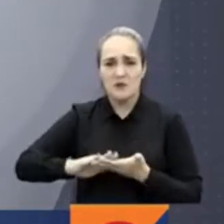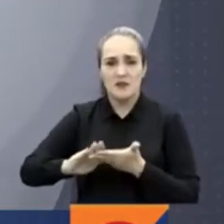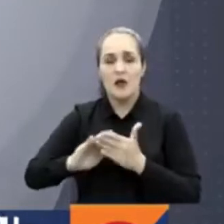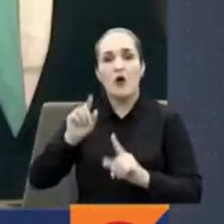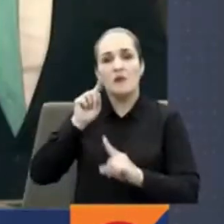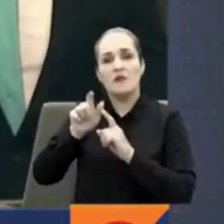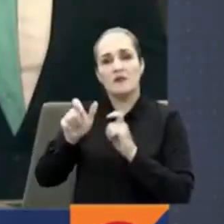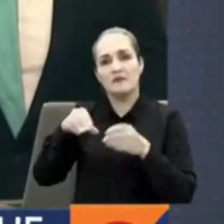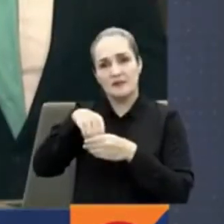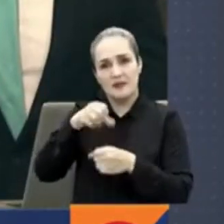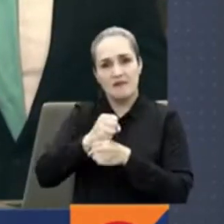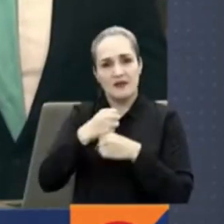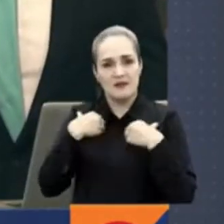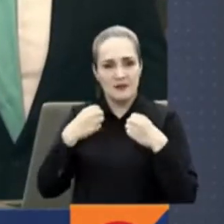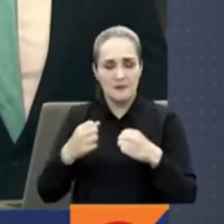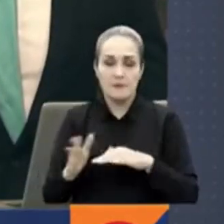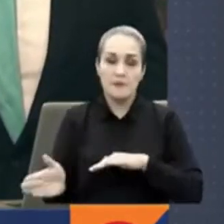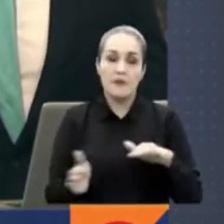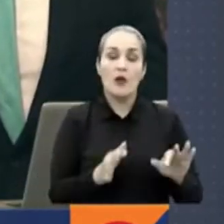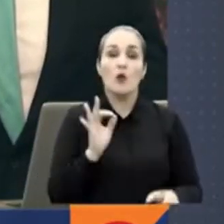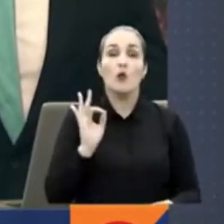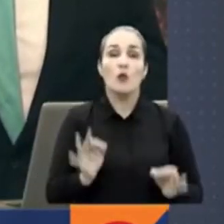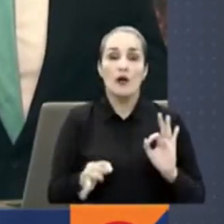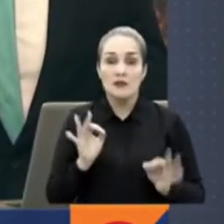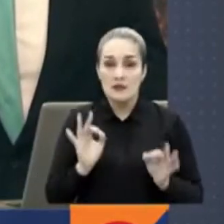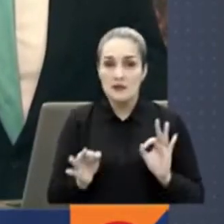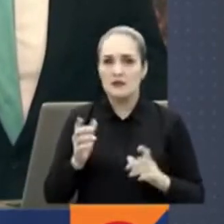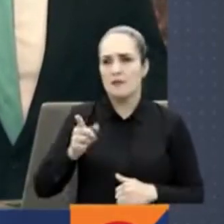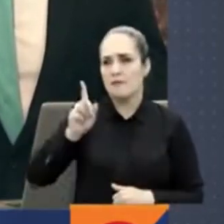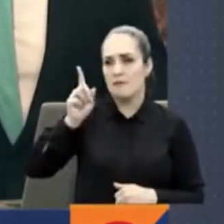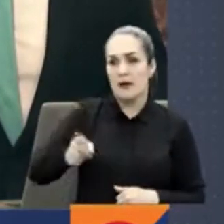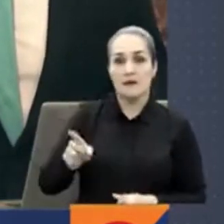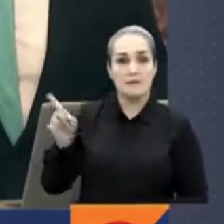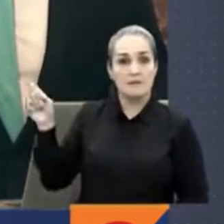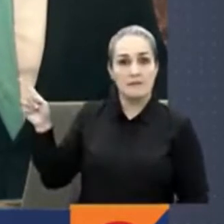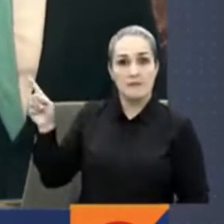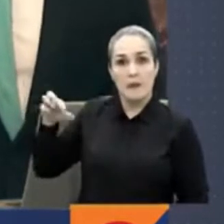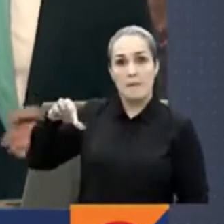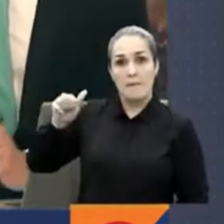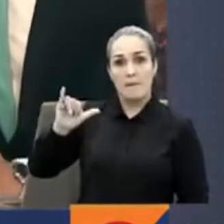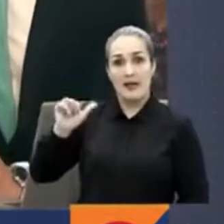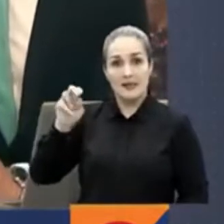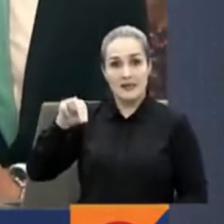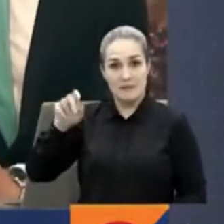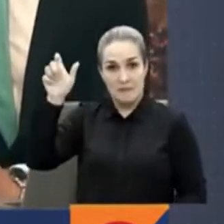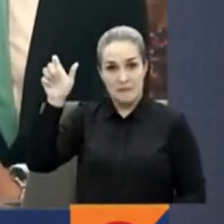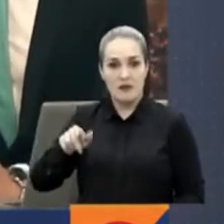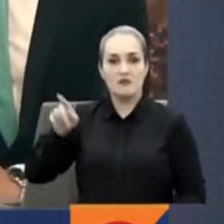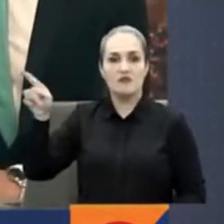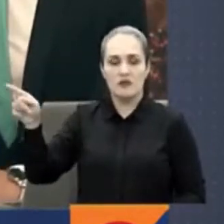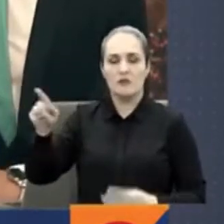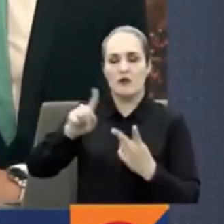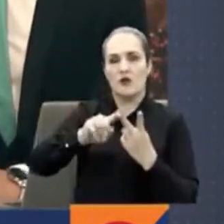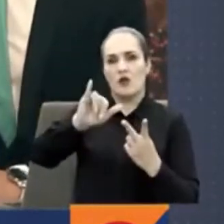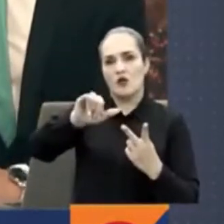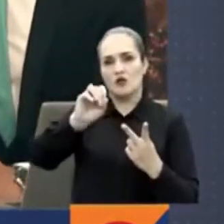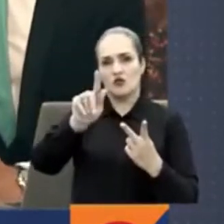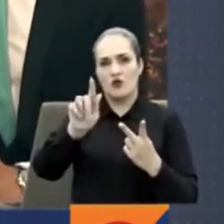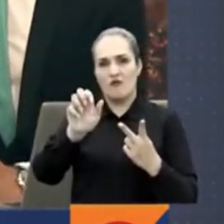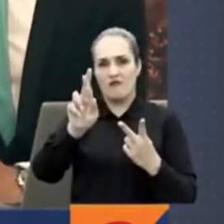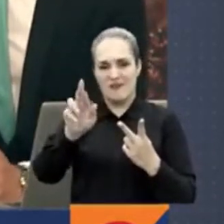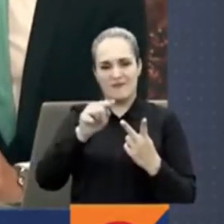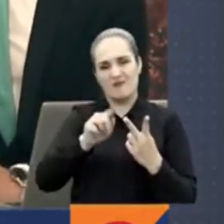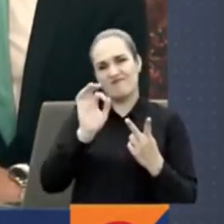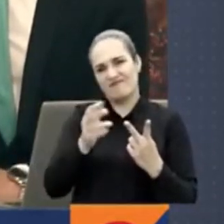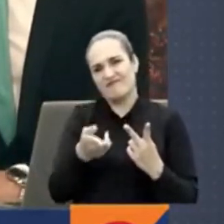funcionarios. Un juez envió a la cárcel a Cristian Payán Vega, alias Cristian, y Jofer Hurtado Kundumí, alias